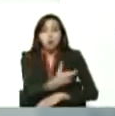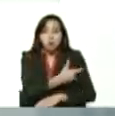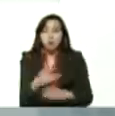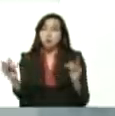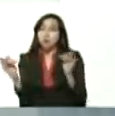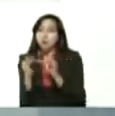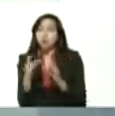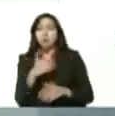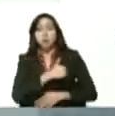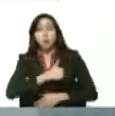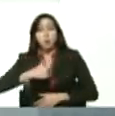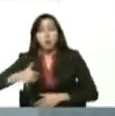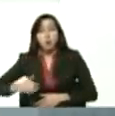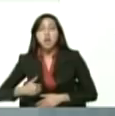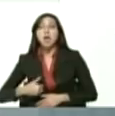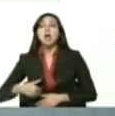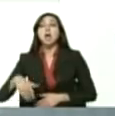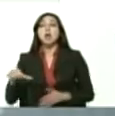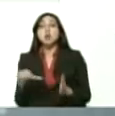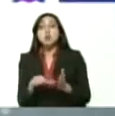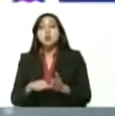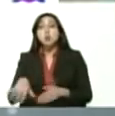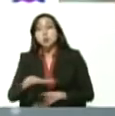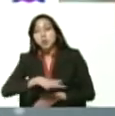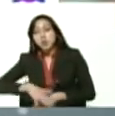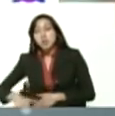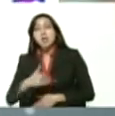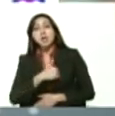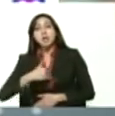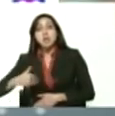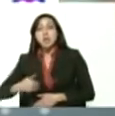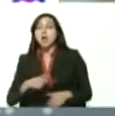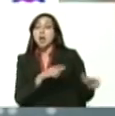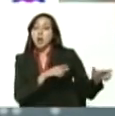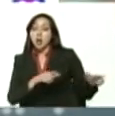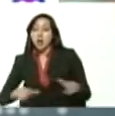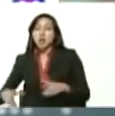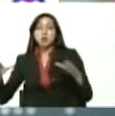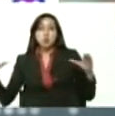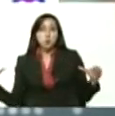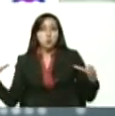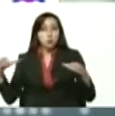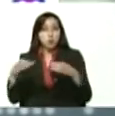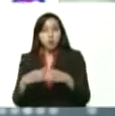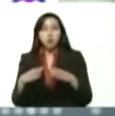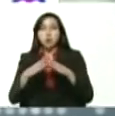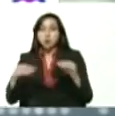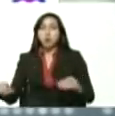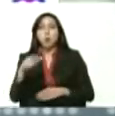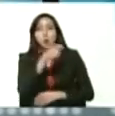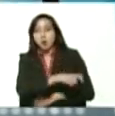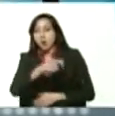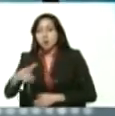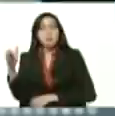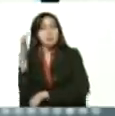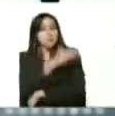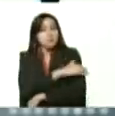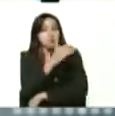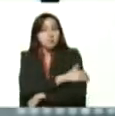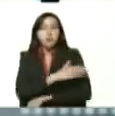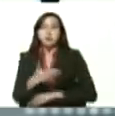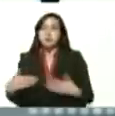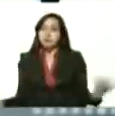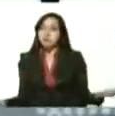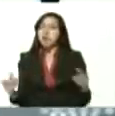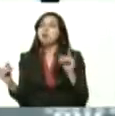cuando quieran, donde quieran, como quieran, listo para reunirme con toda la oposición, para ver